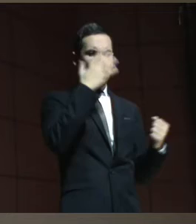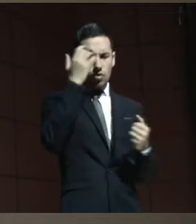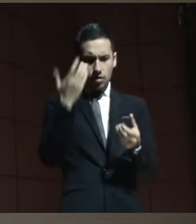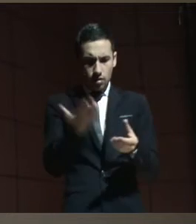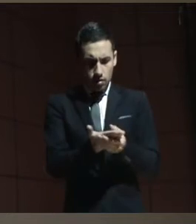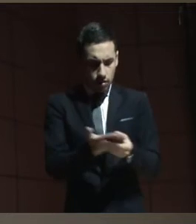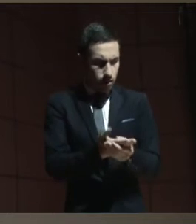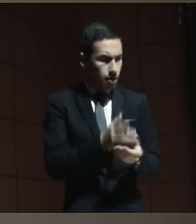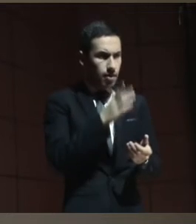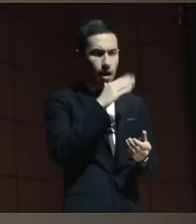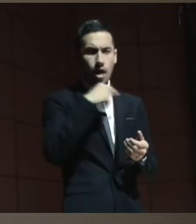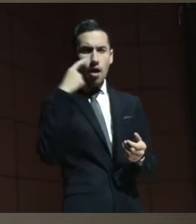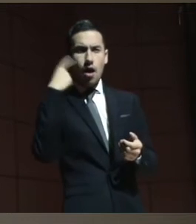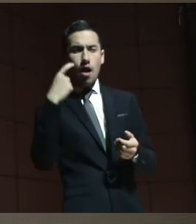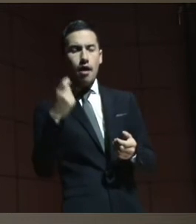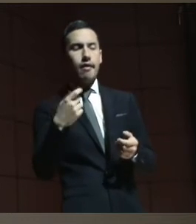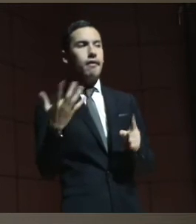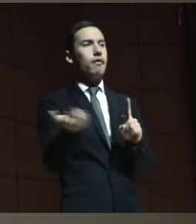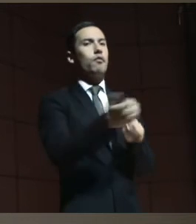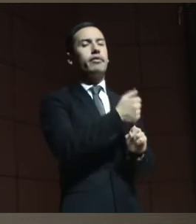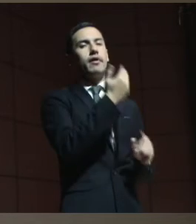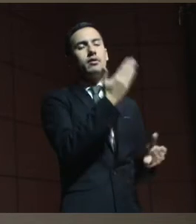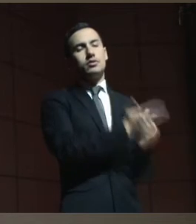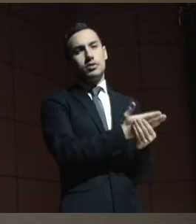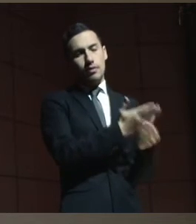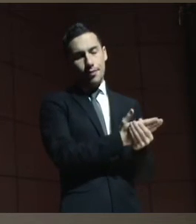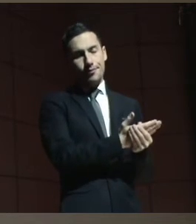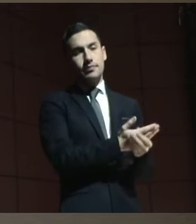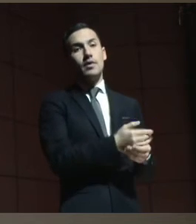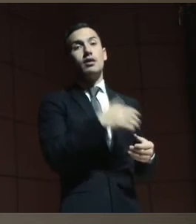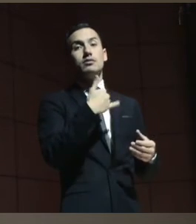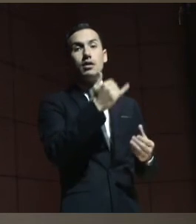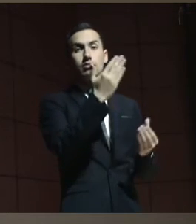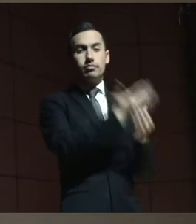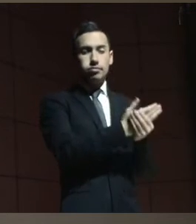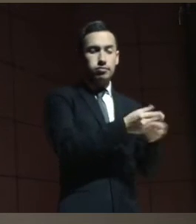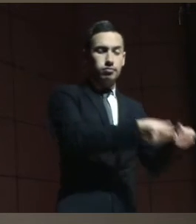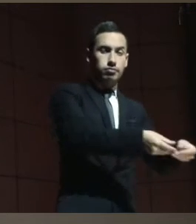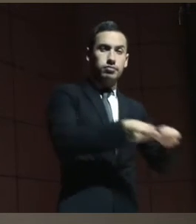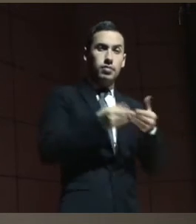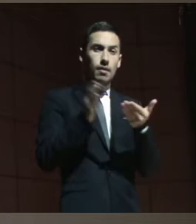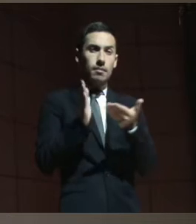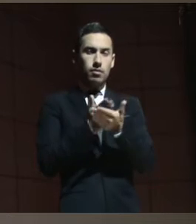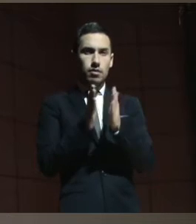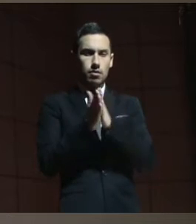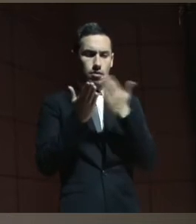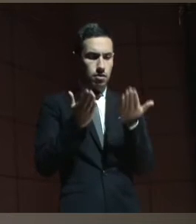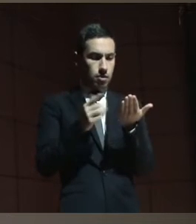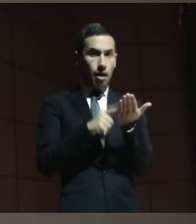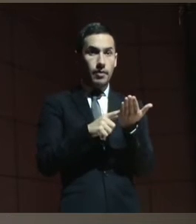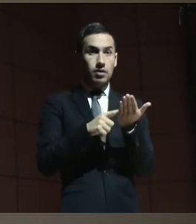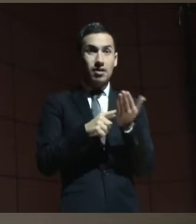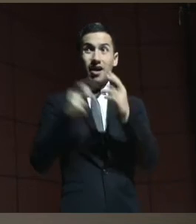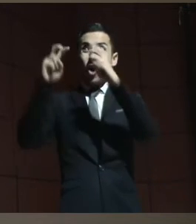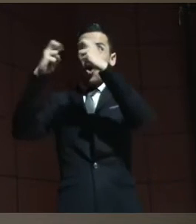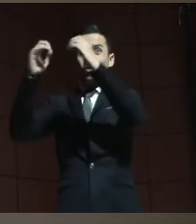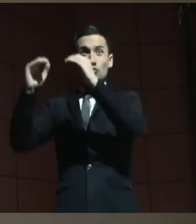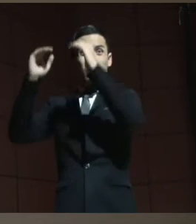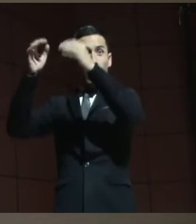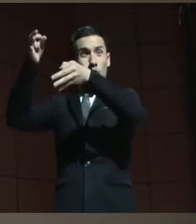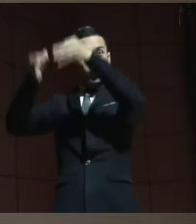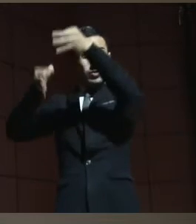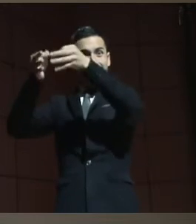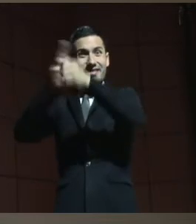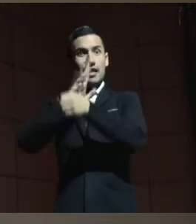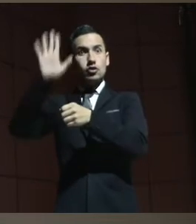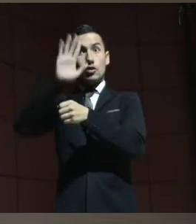ningún lado y lo encuentran archivado. Cuando lo encuentran archivado se dan cuenta que no había sido resuelto por la Corte Suprema de Justicia